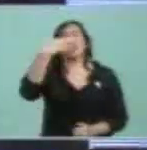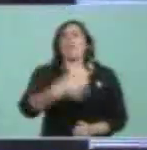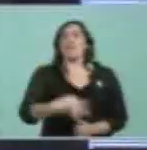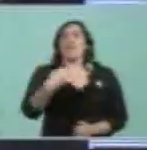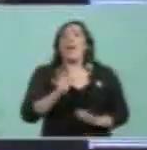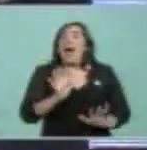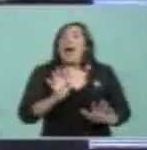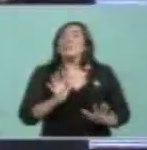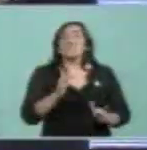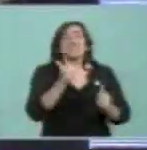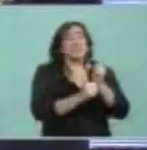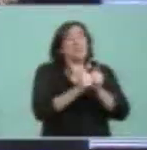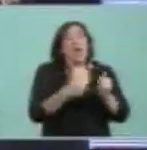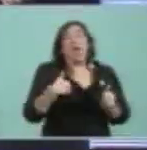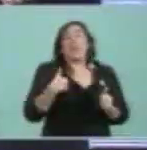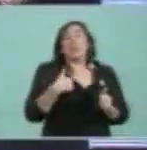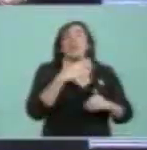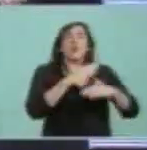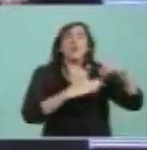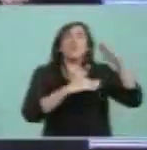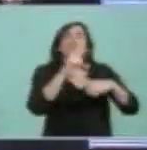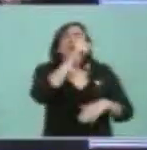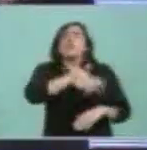la historia de los argentinos.